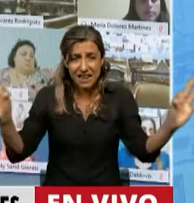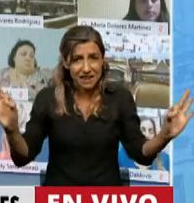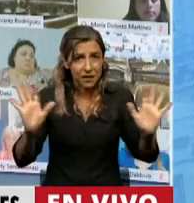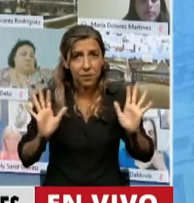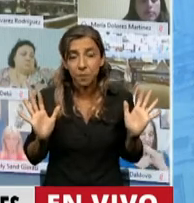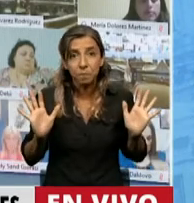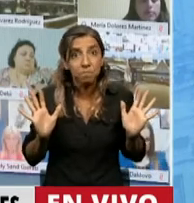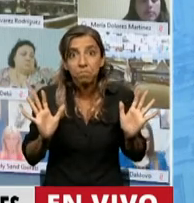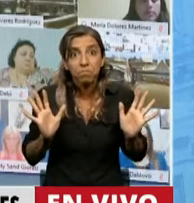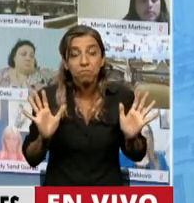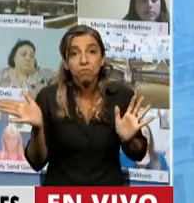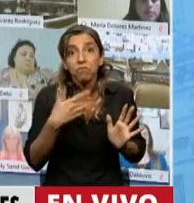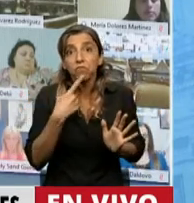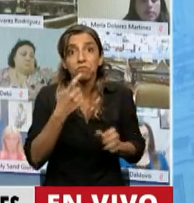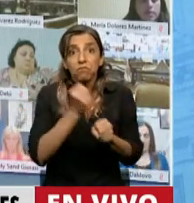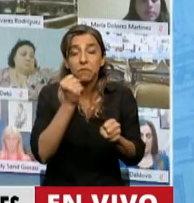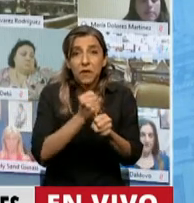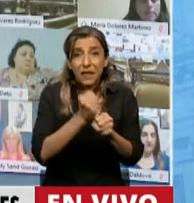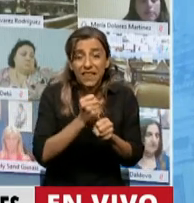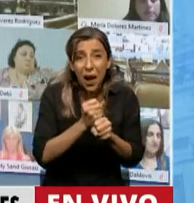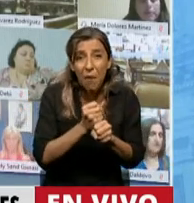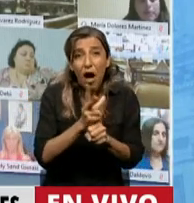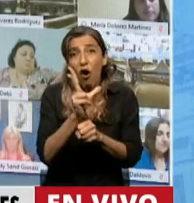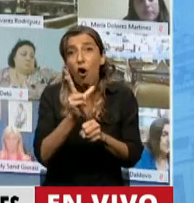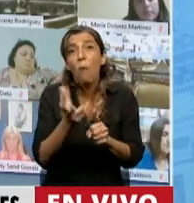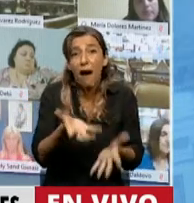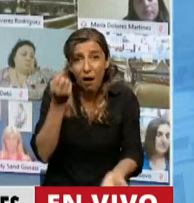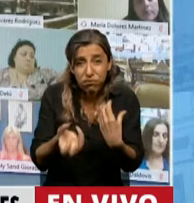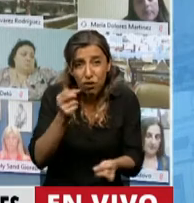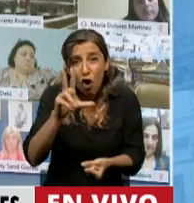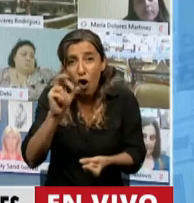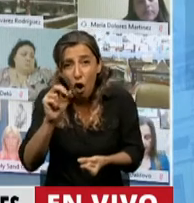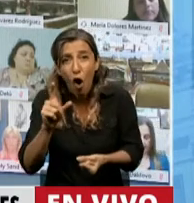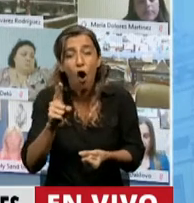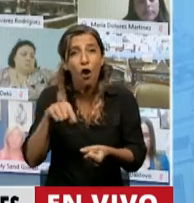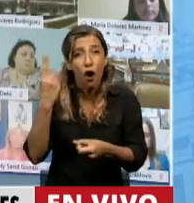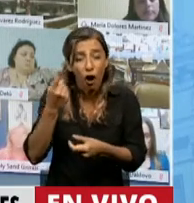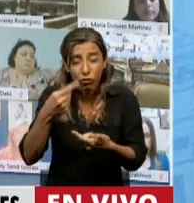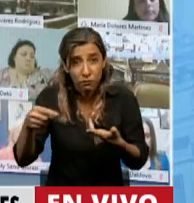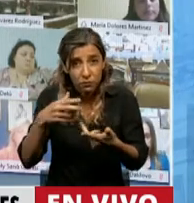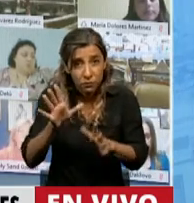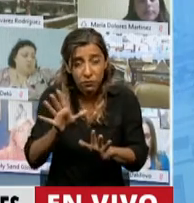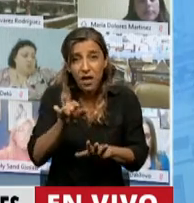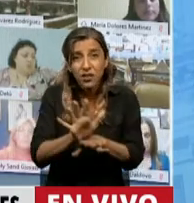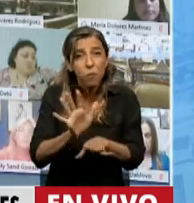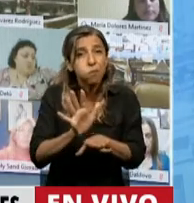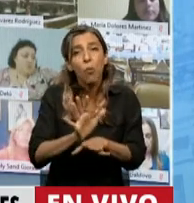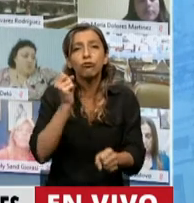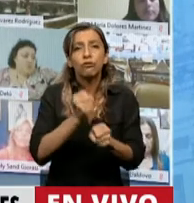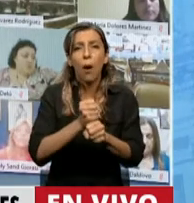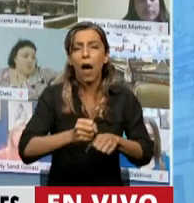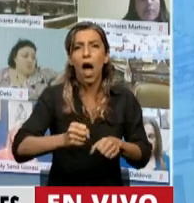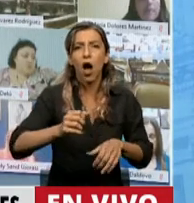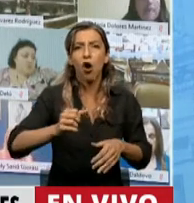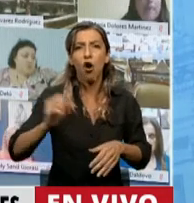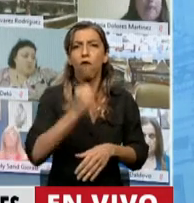como tarea esencial la extracción de oros y de minerales que no tienen ninguna esencialidad. Y entonces nos van a decir